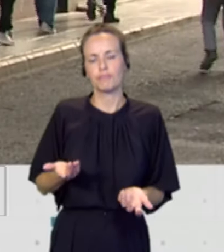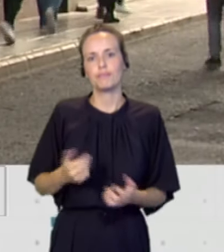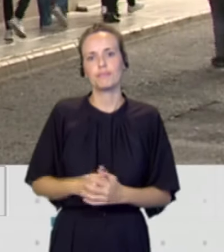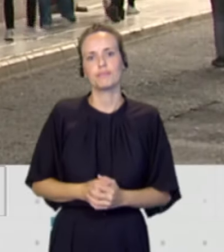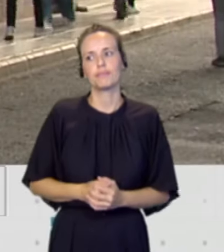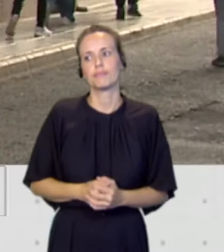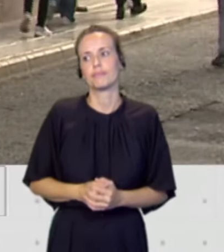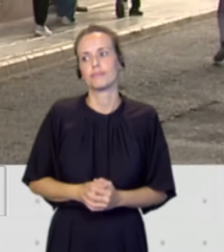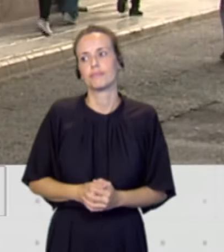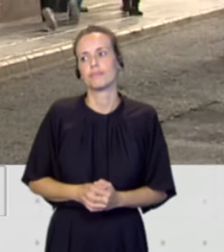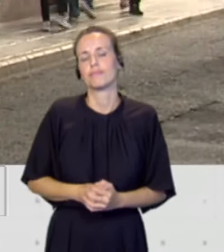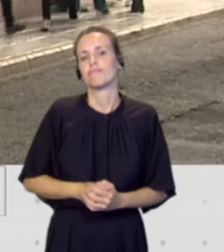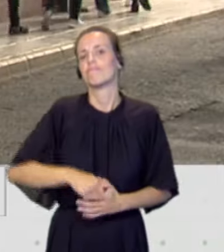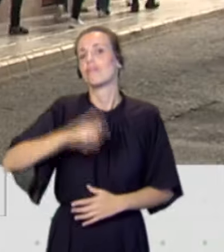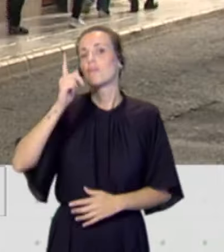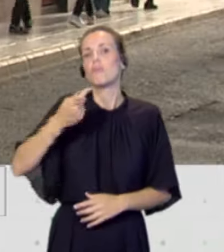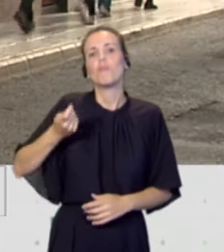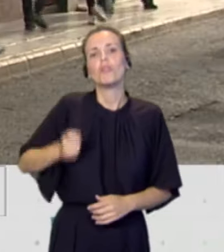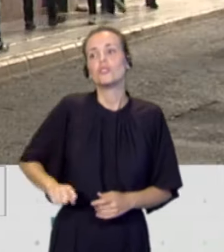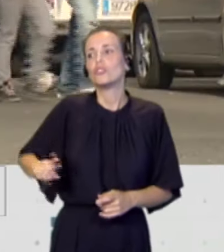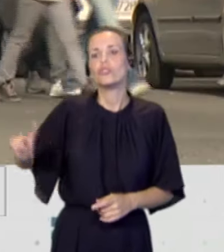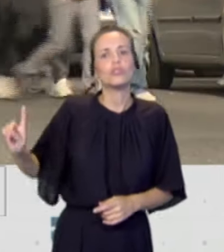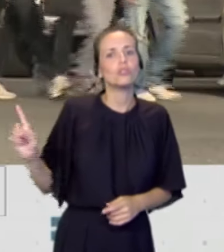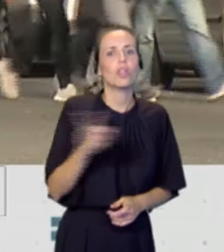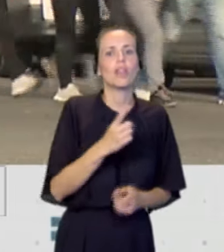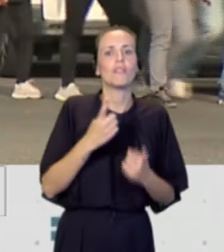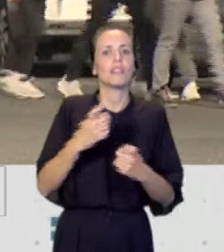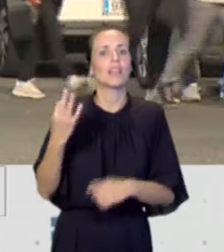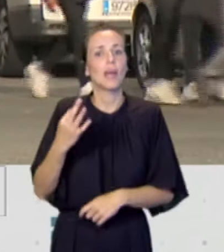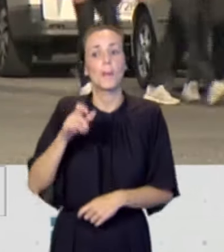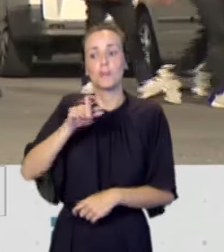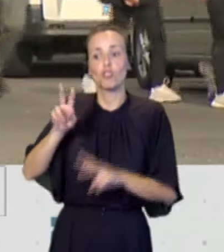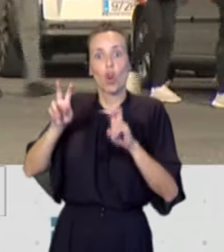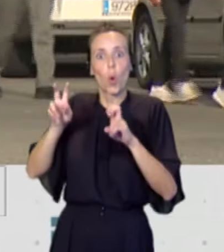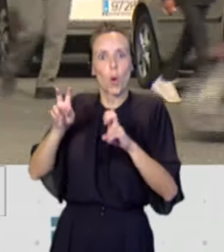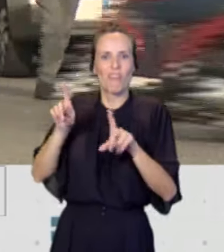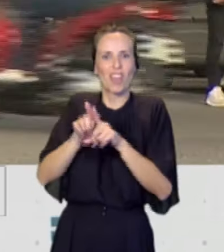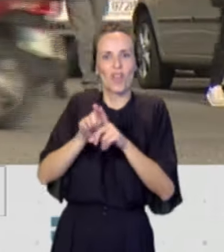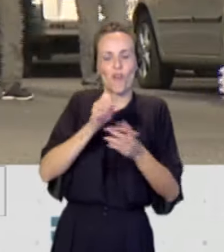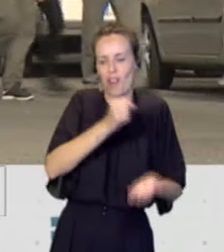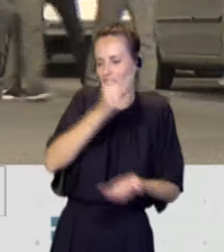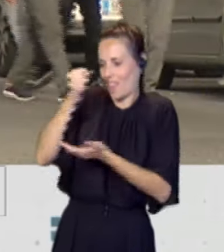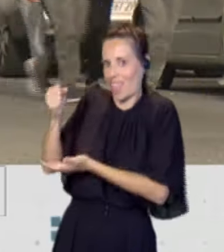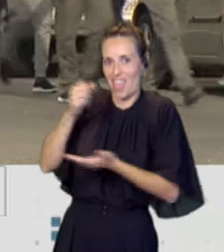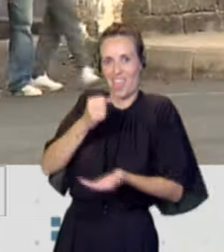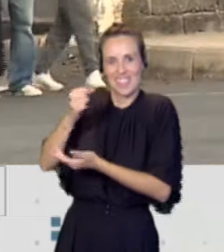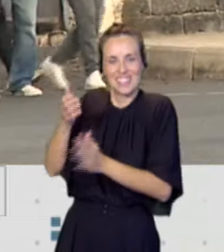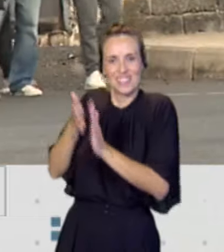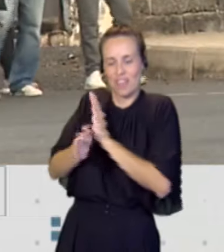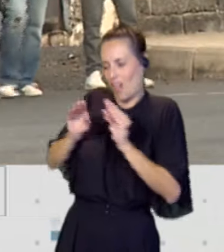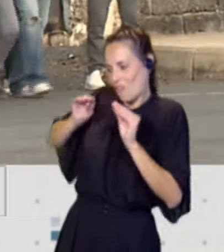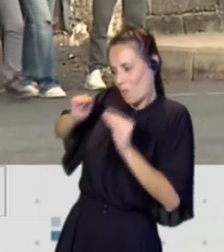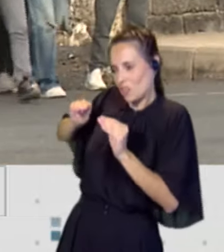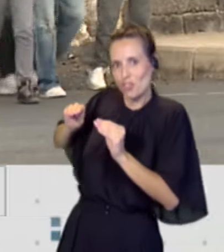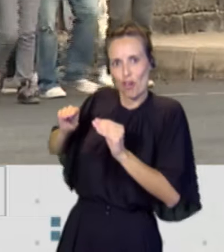un relevo, de un aprendizaje y una experiencia que se transmite de unos a otros. Nos encontramos con personal que